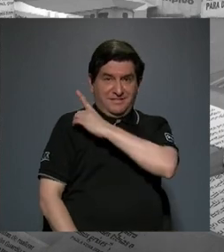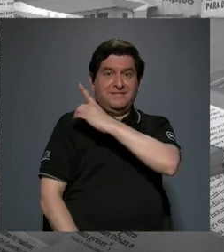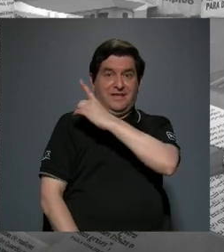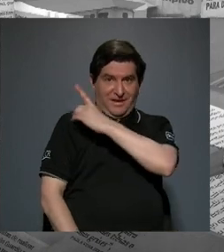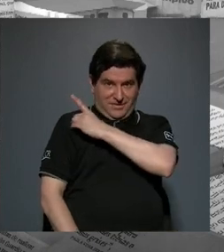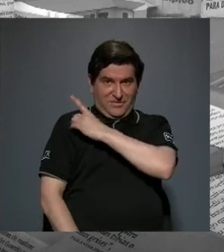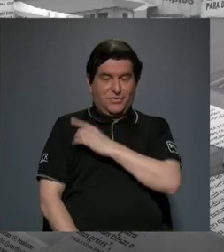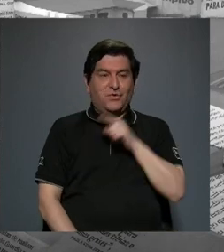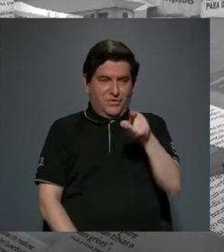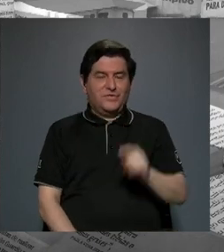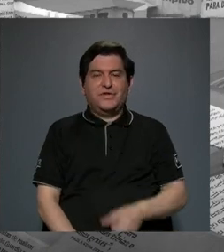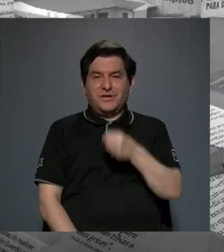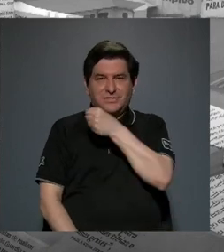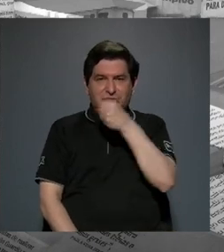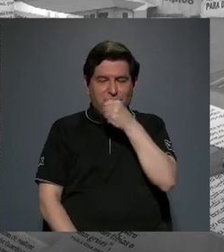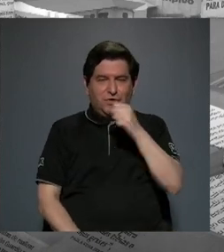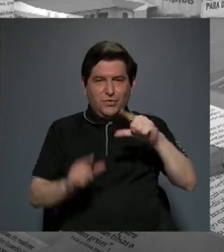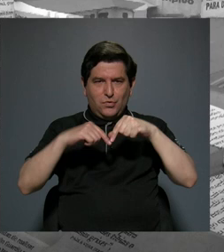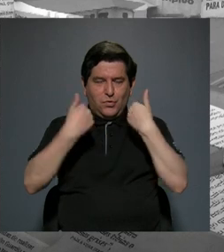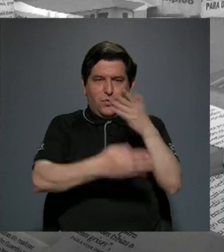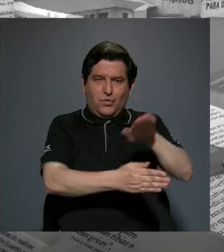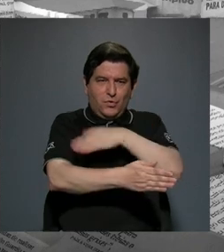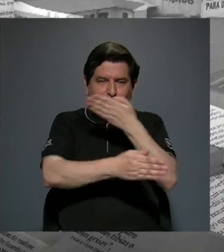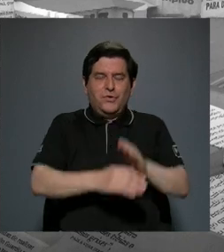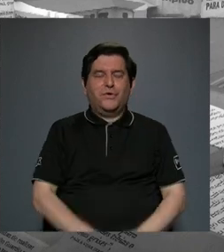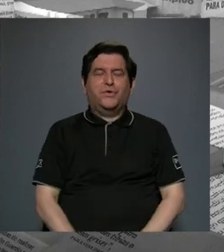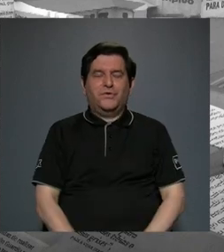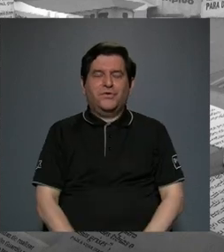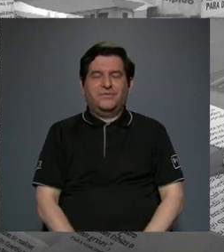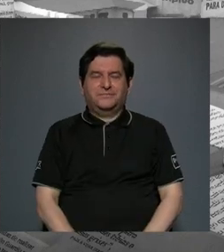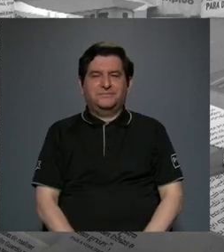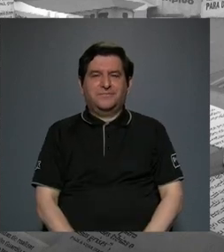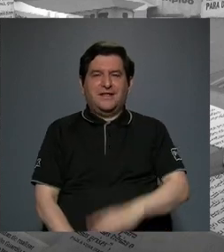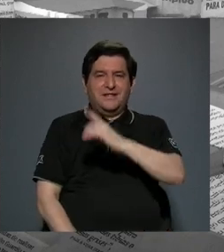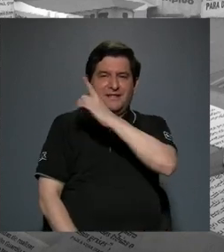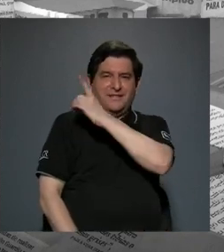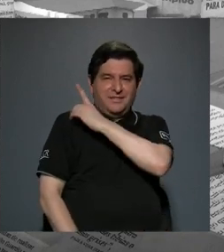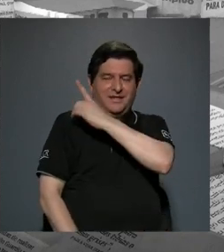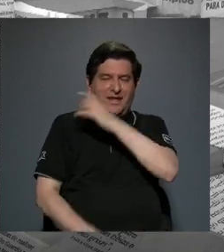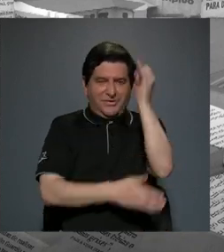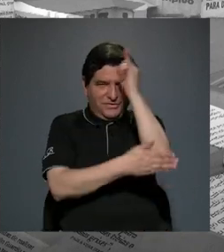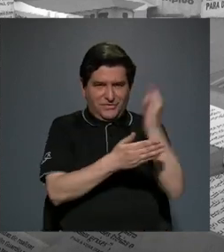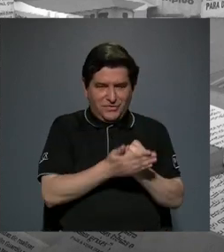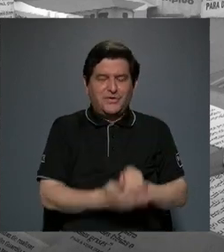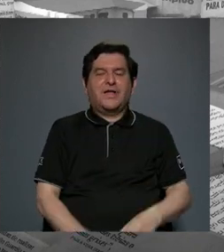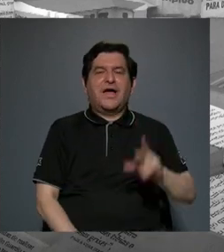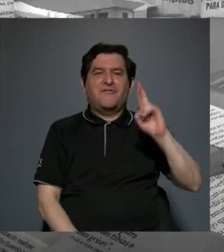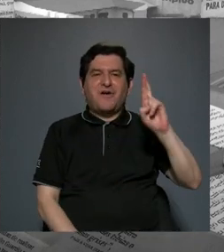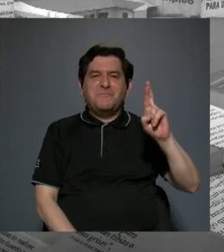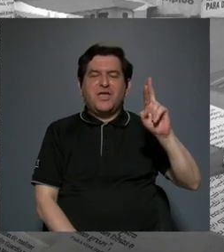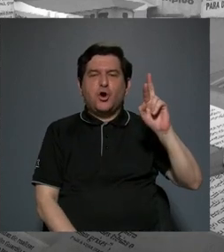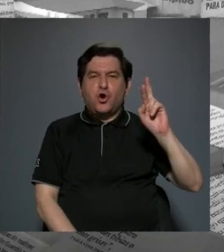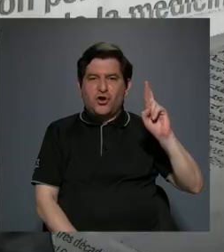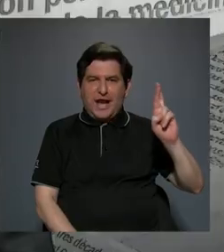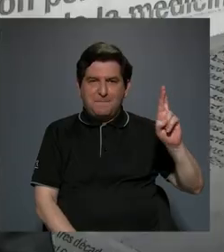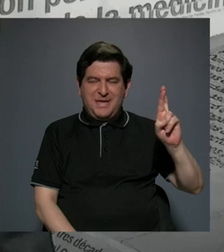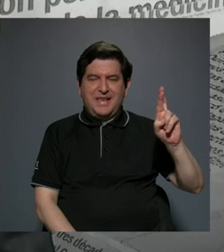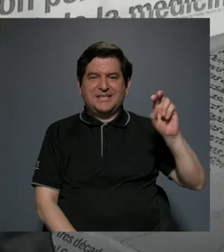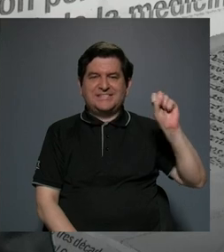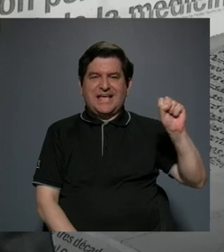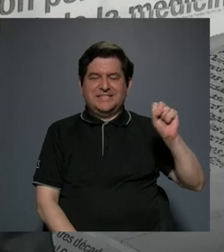de este coro sinfónico, el director artístico, y un gusto tener a don Ramiro Ramírez